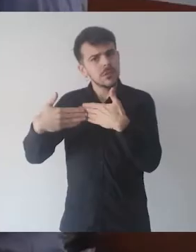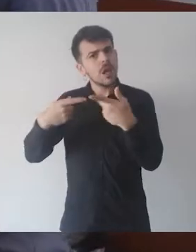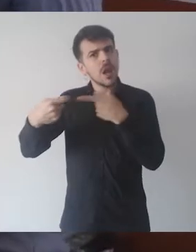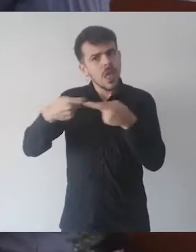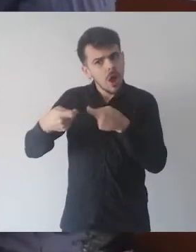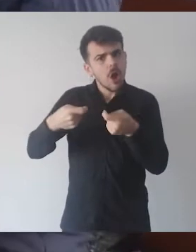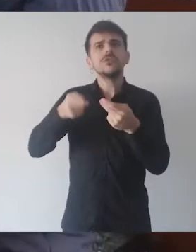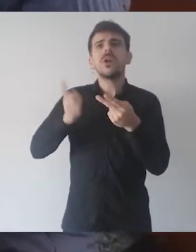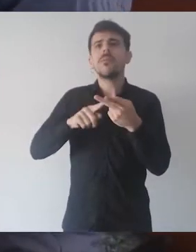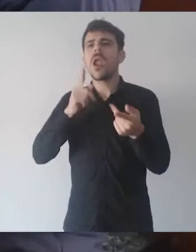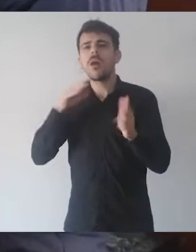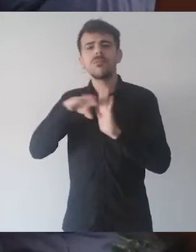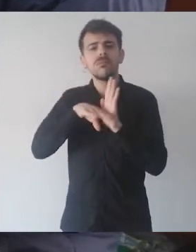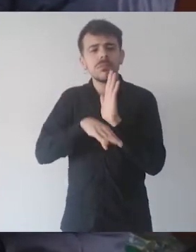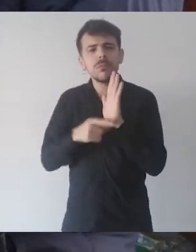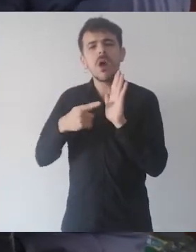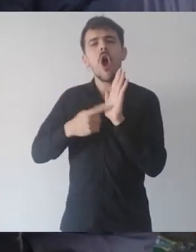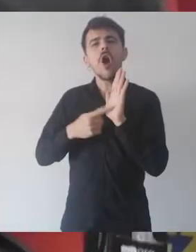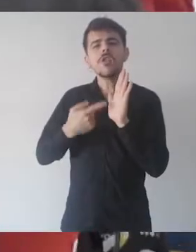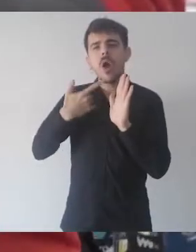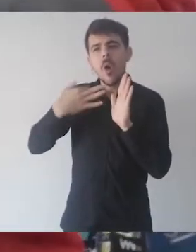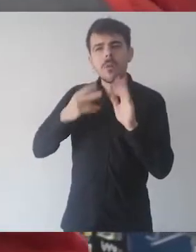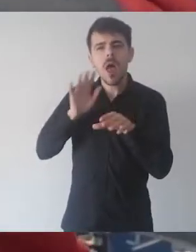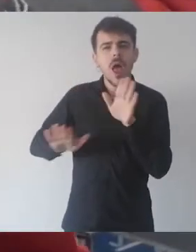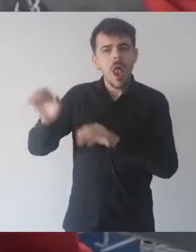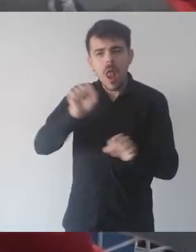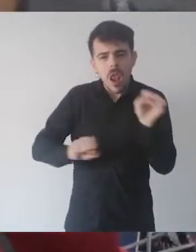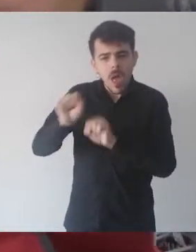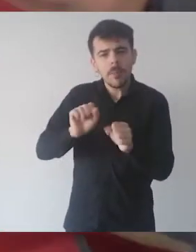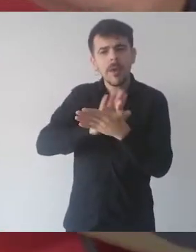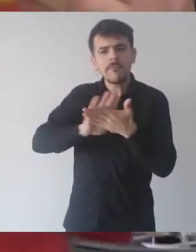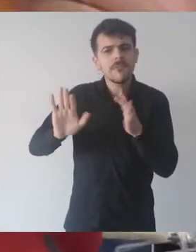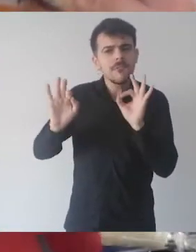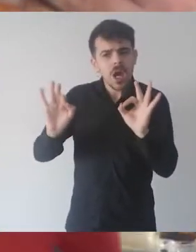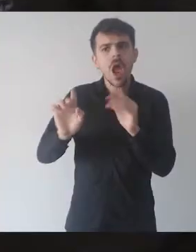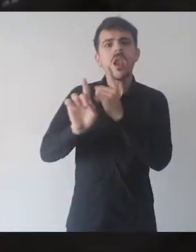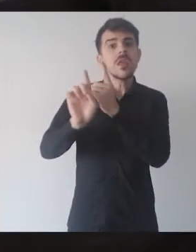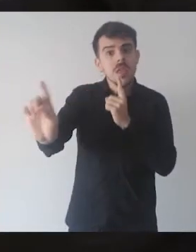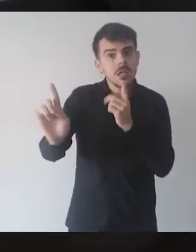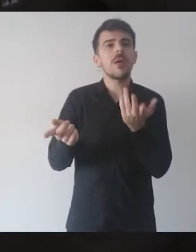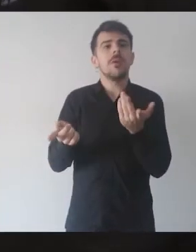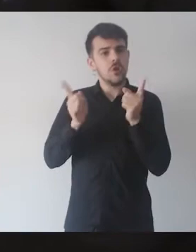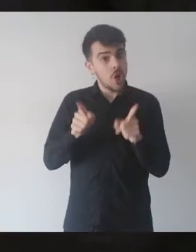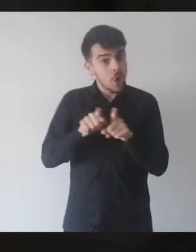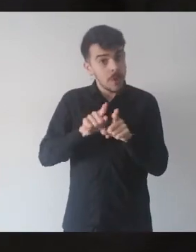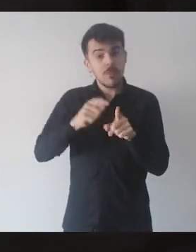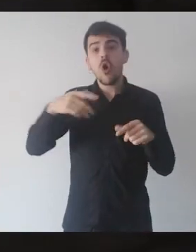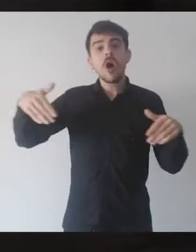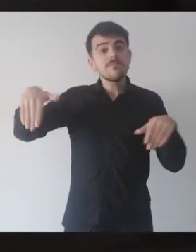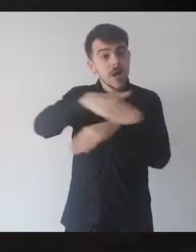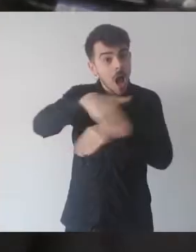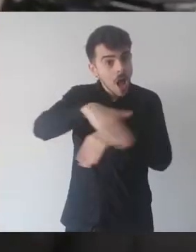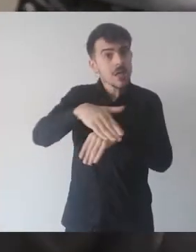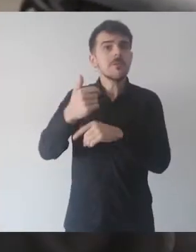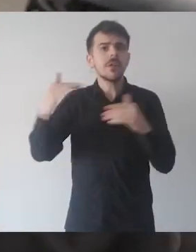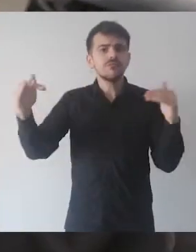sanitaria, la desinfección y el distanciamiento. También en el tránsito se están controlando estas medidas y tomando la